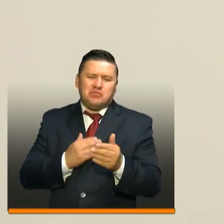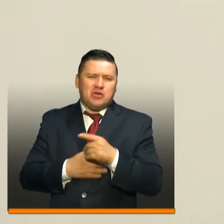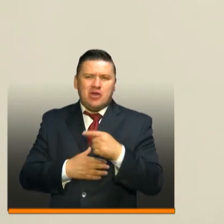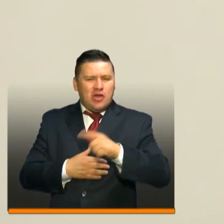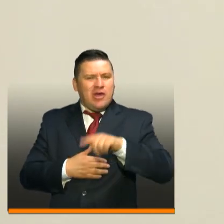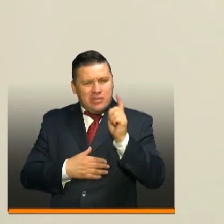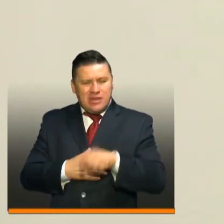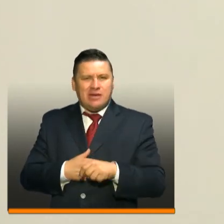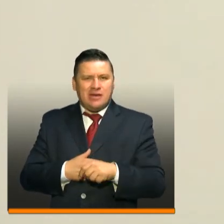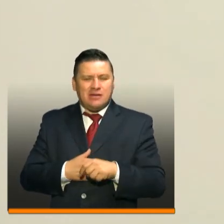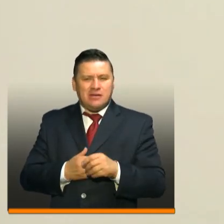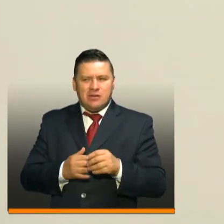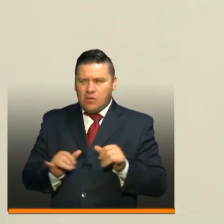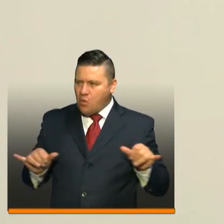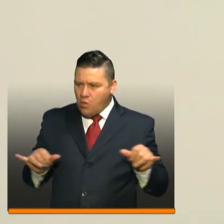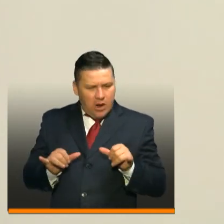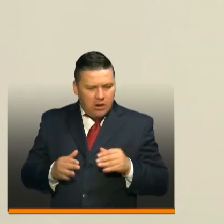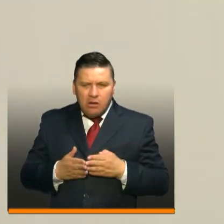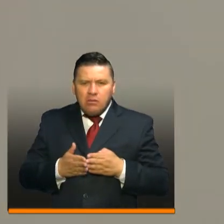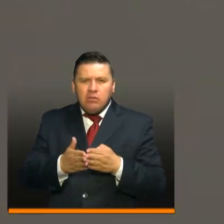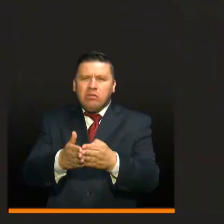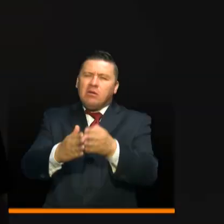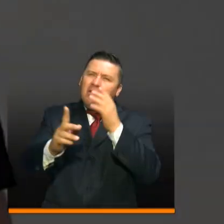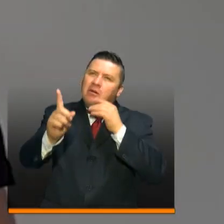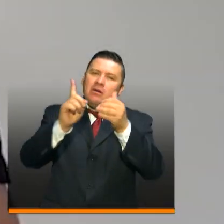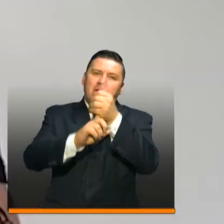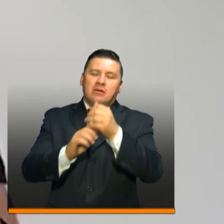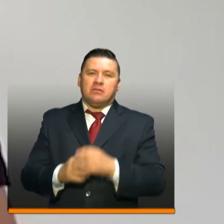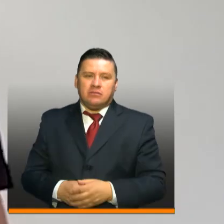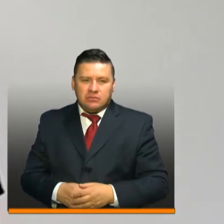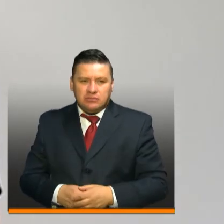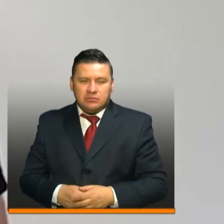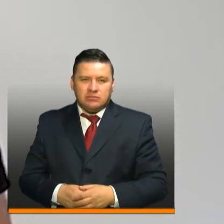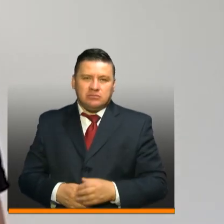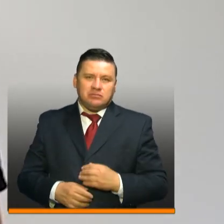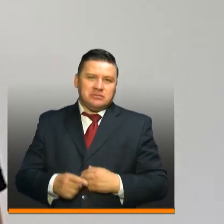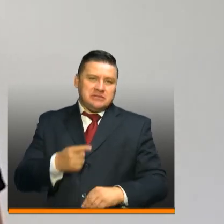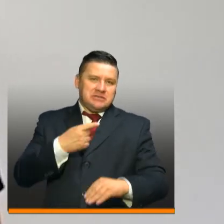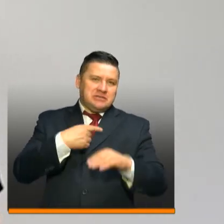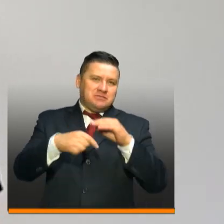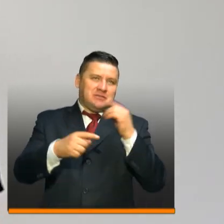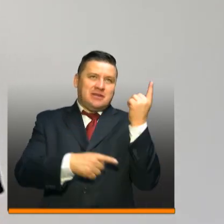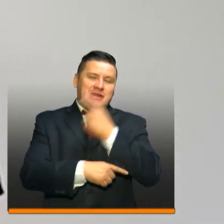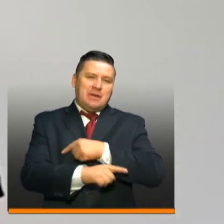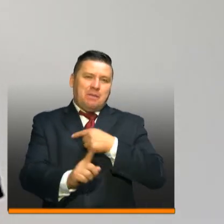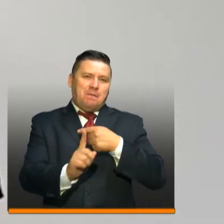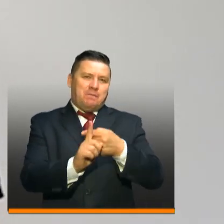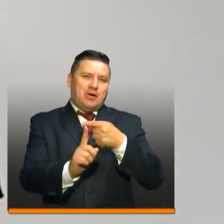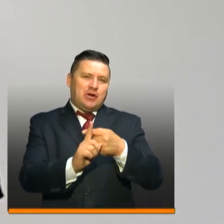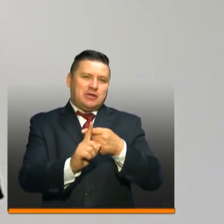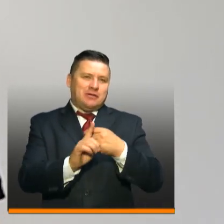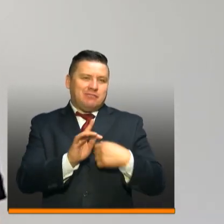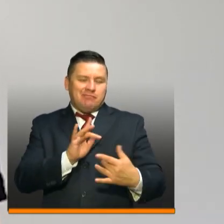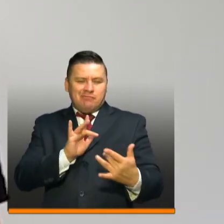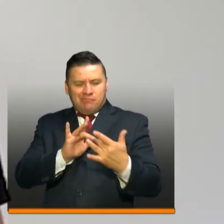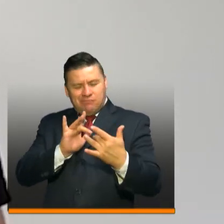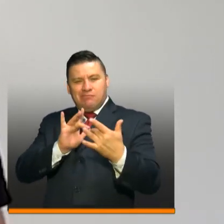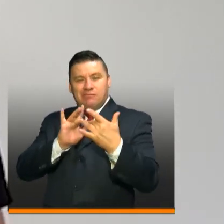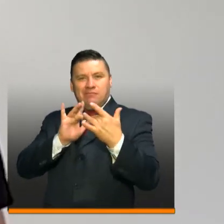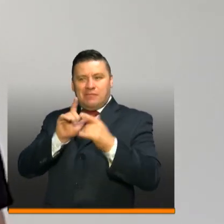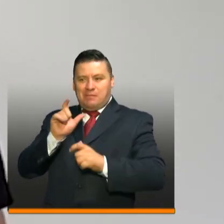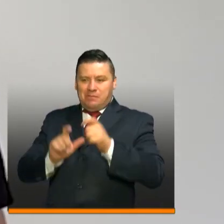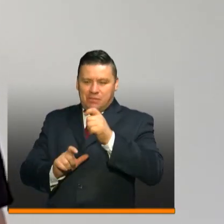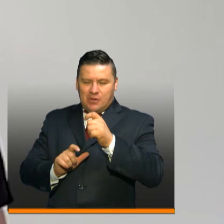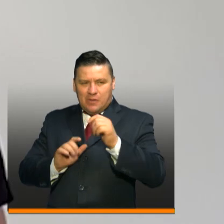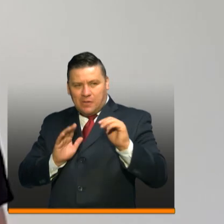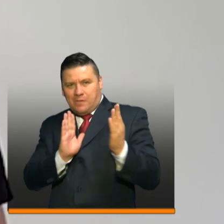tenemos que navegar hacia el mismo rumbo. Enviamos un mensaje de energía positiva y mucha conexión para el personal